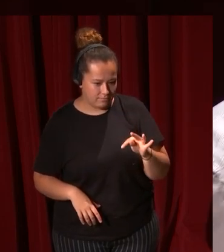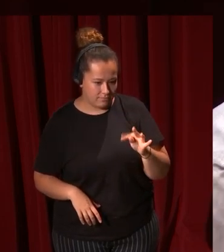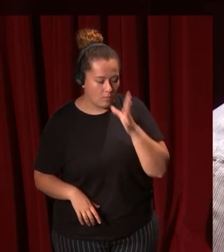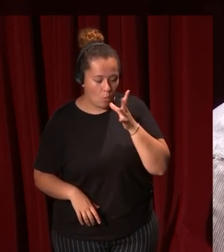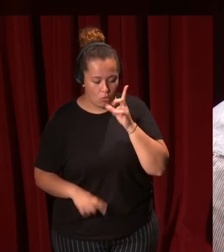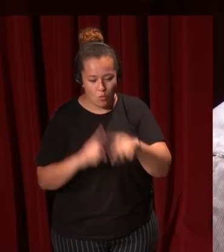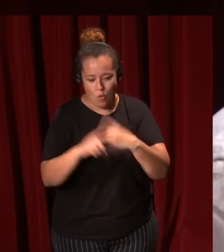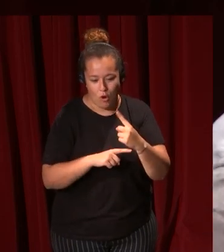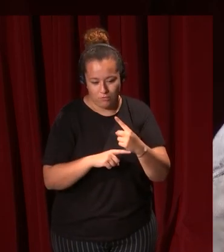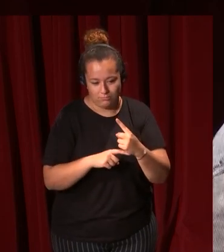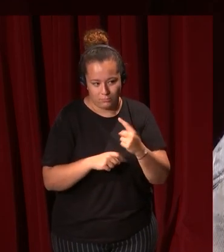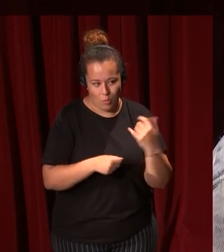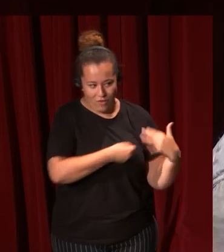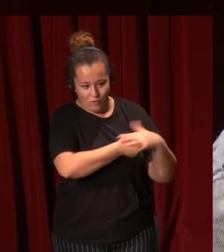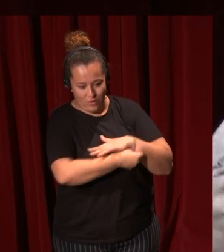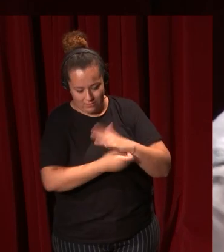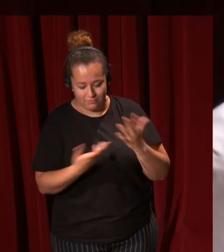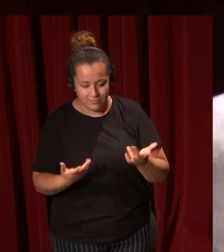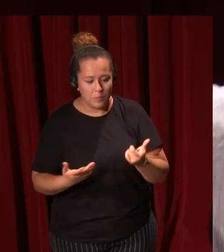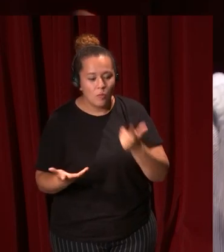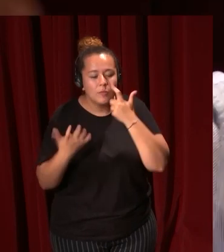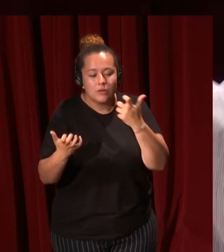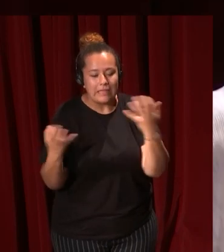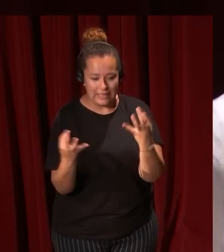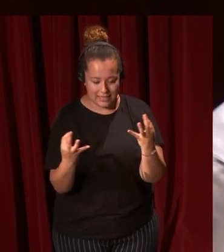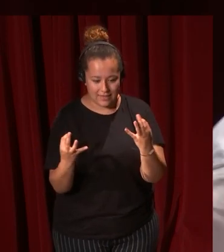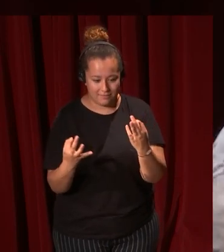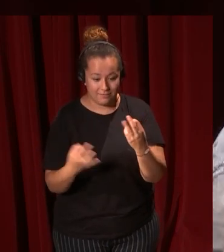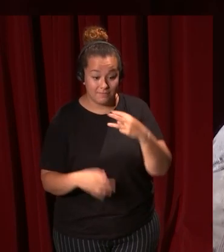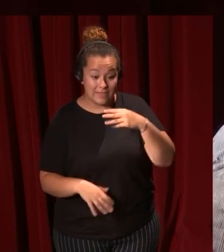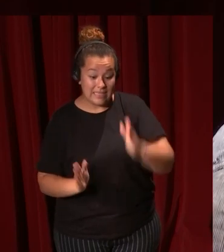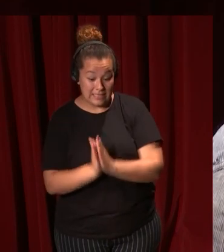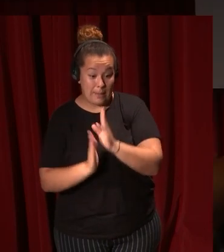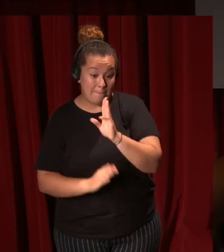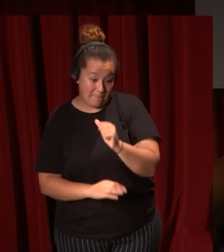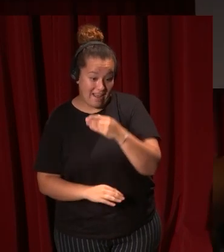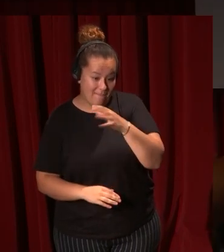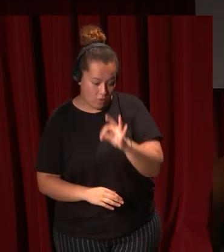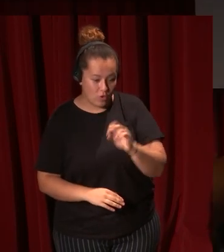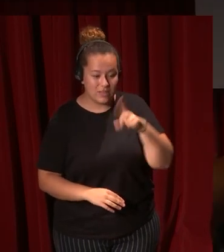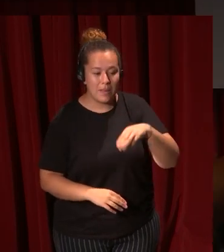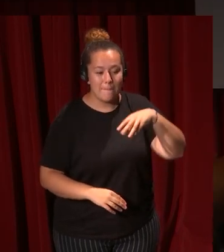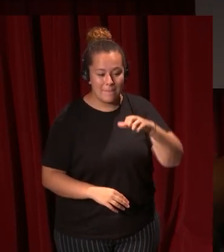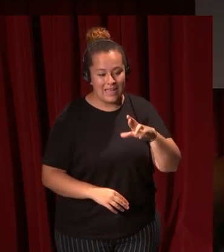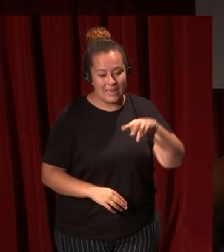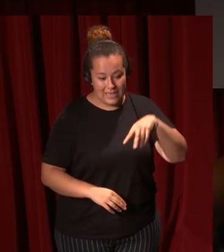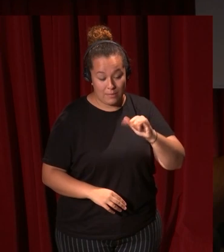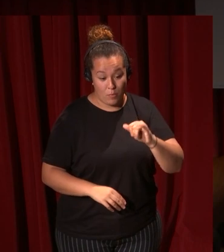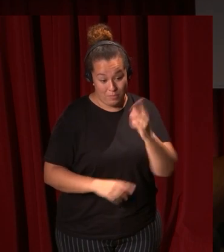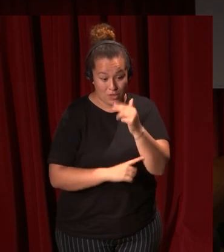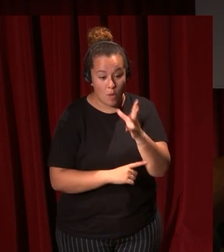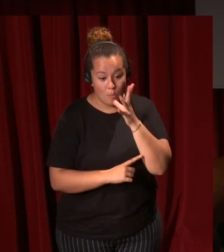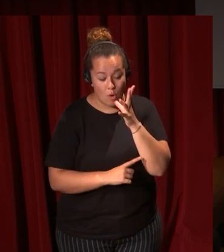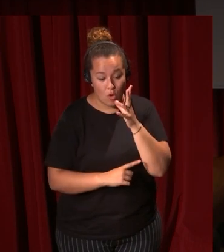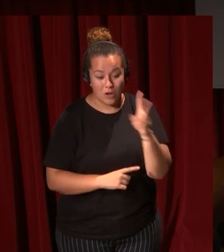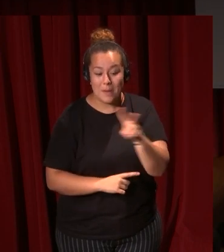la razón que sea el hecho llamativo es que Menipo y San Pablo pintados por Velázquez y por Rembrandt en un momento en que los europeos ya